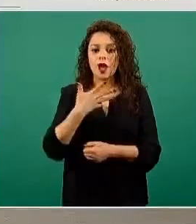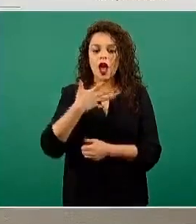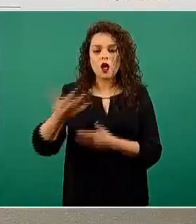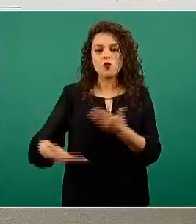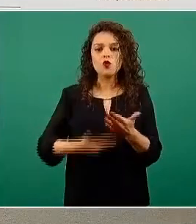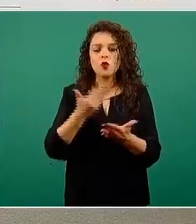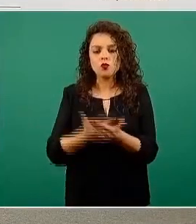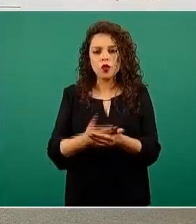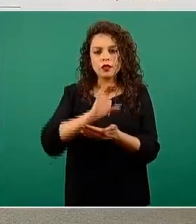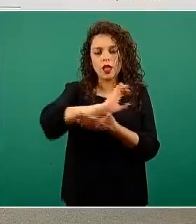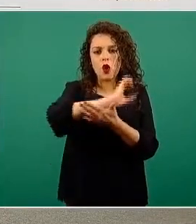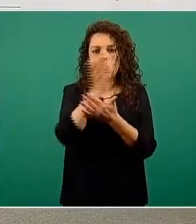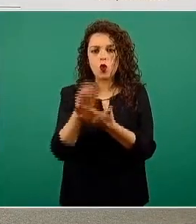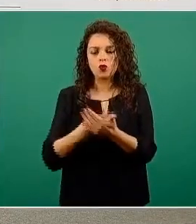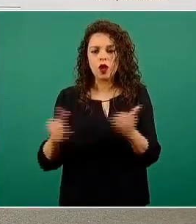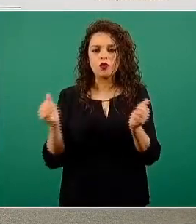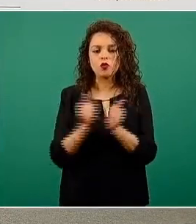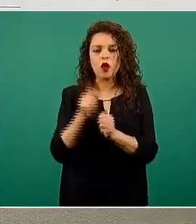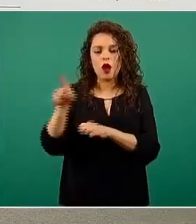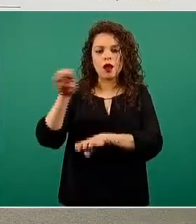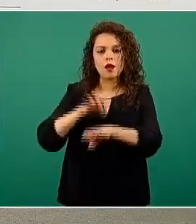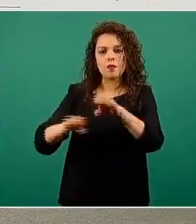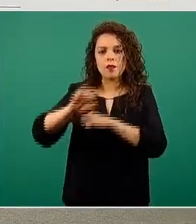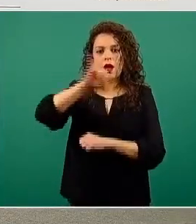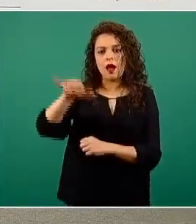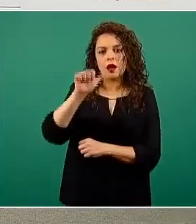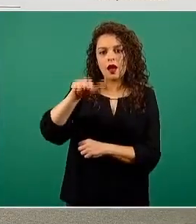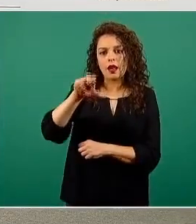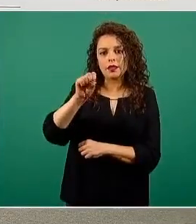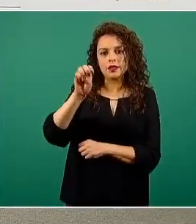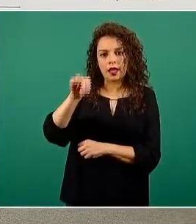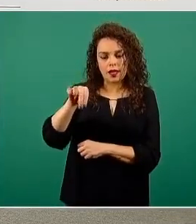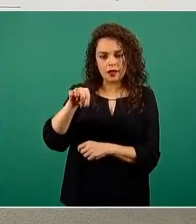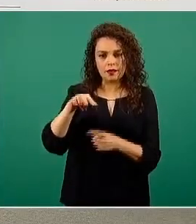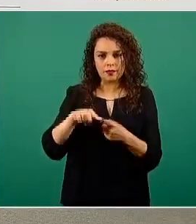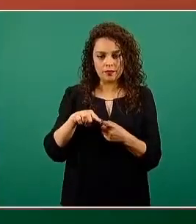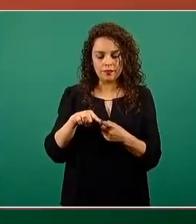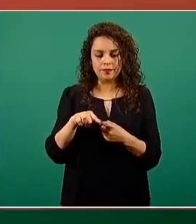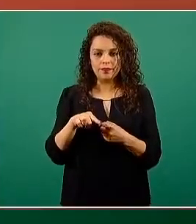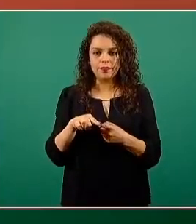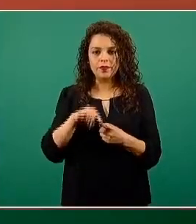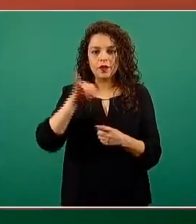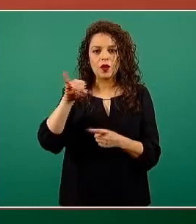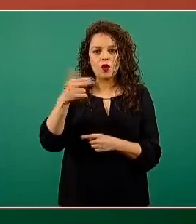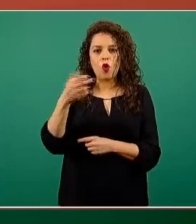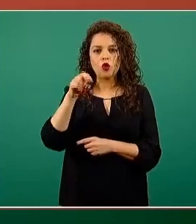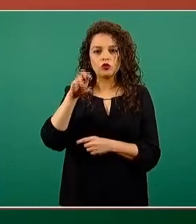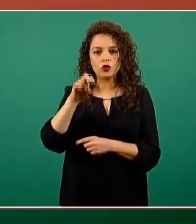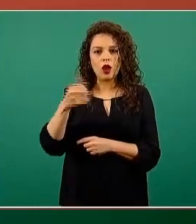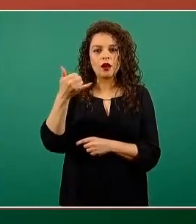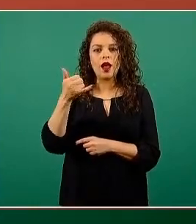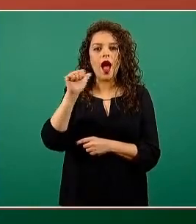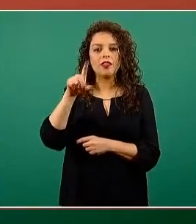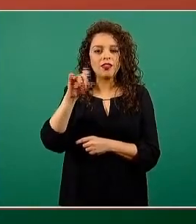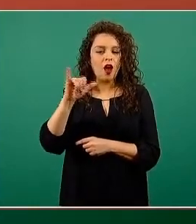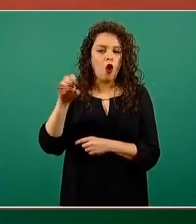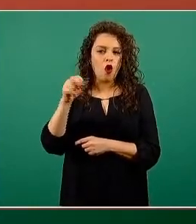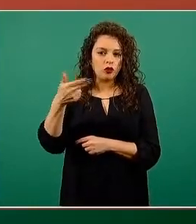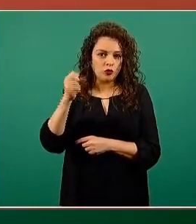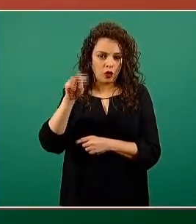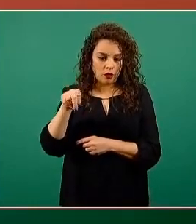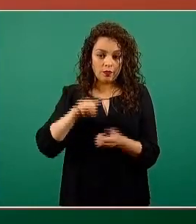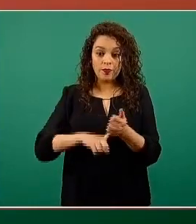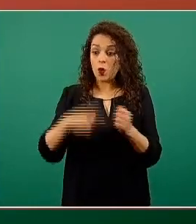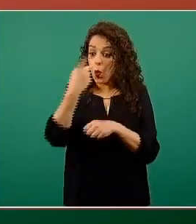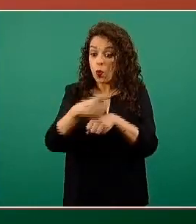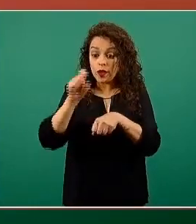contrato con la compañía Janssen, de Johnson & Johnson, y estaremos deliberando en esta última semana si se